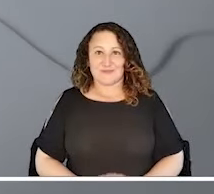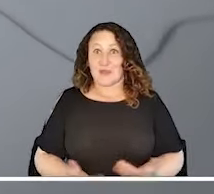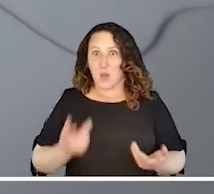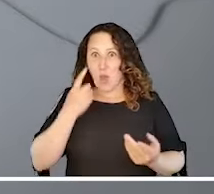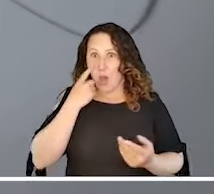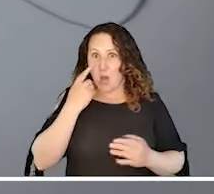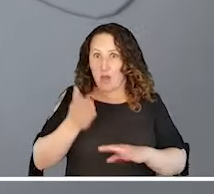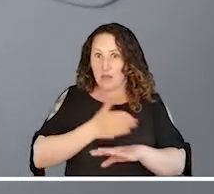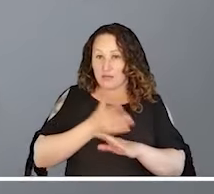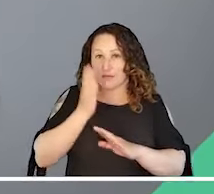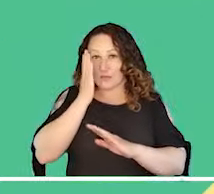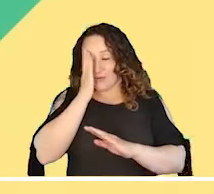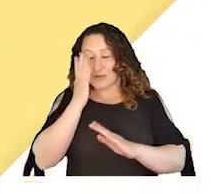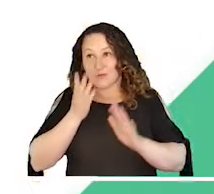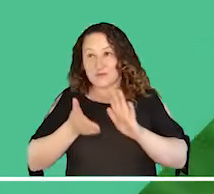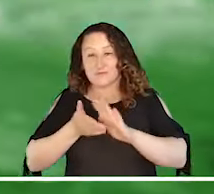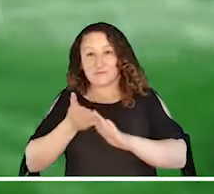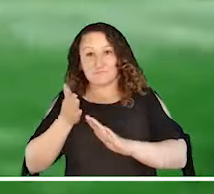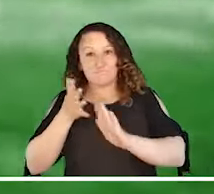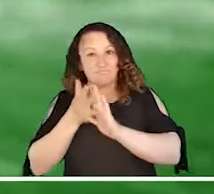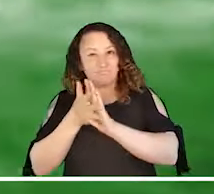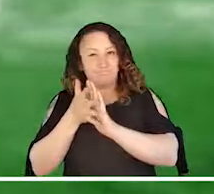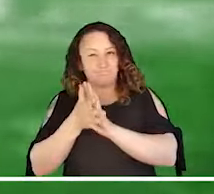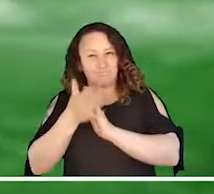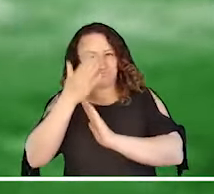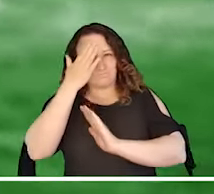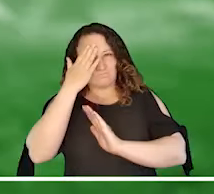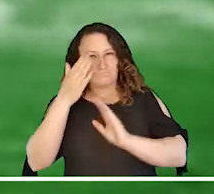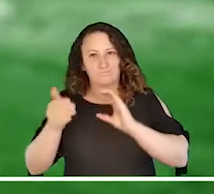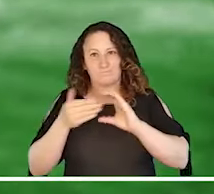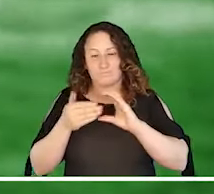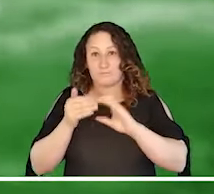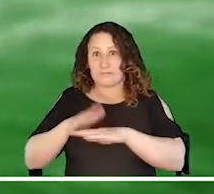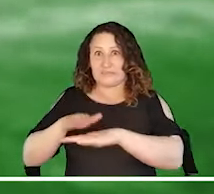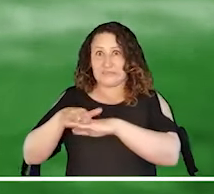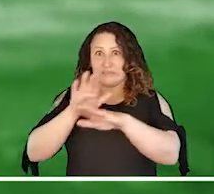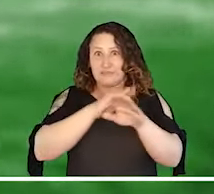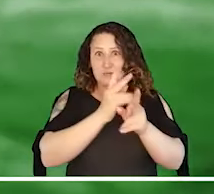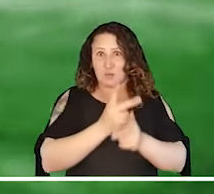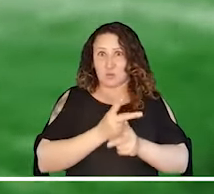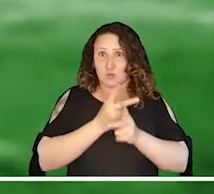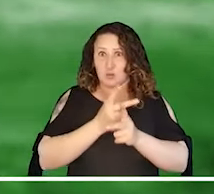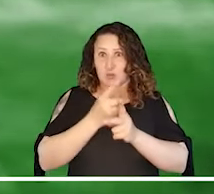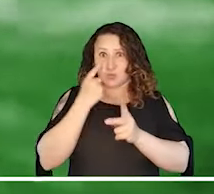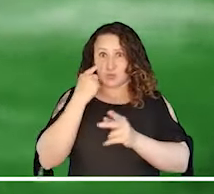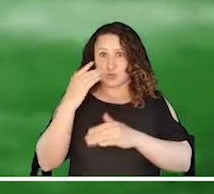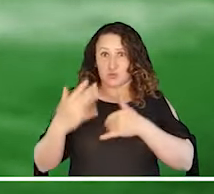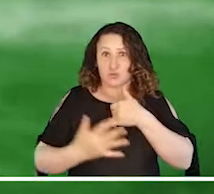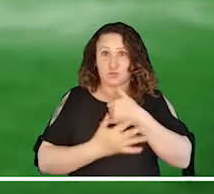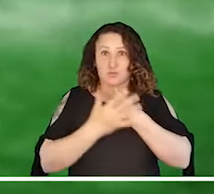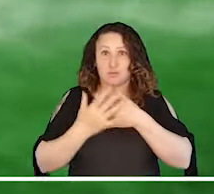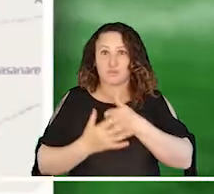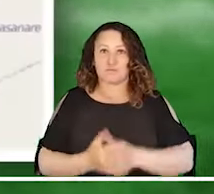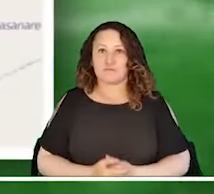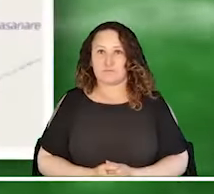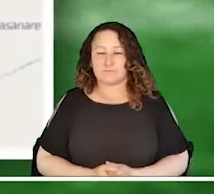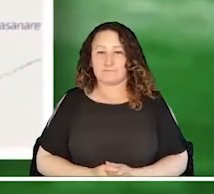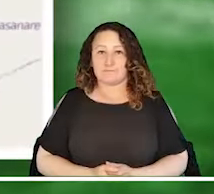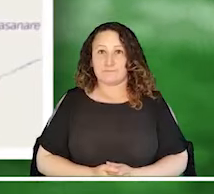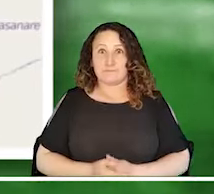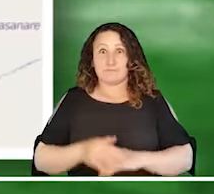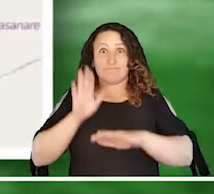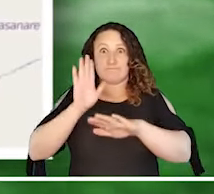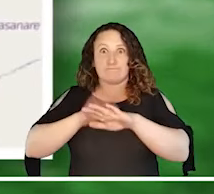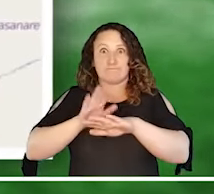grados centígrados. Vaya a dormir informado sobre las principales alertas meteorológicas vigentes a esta